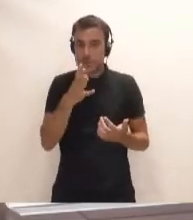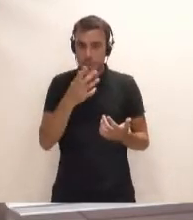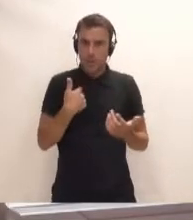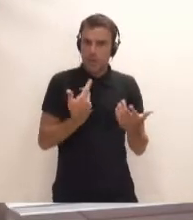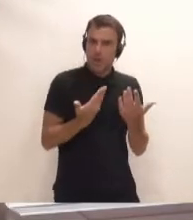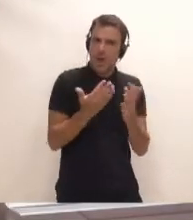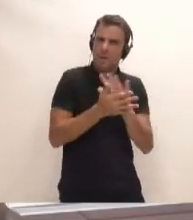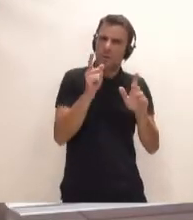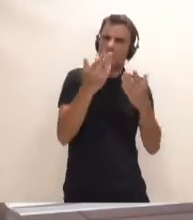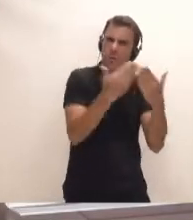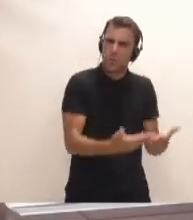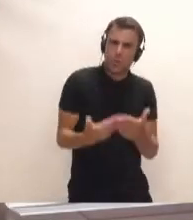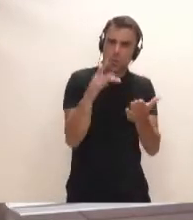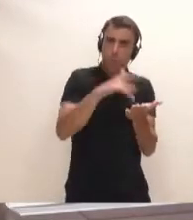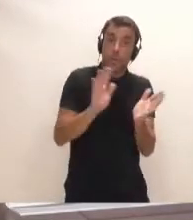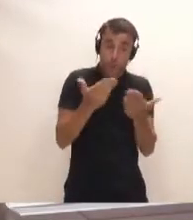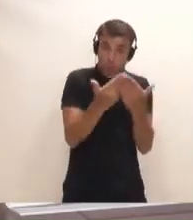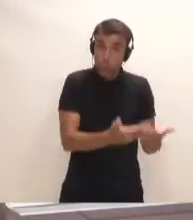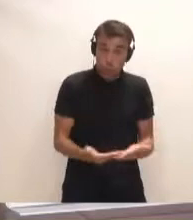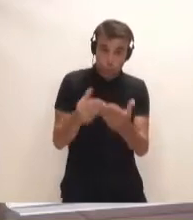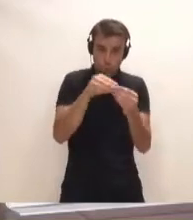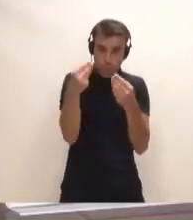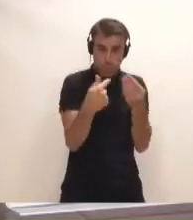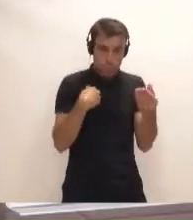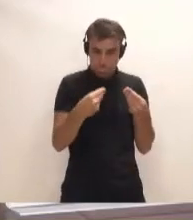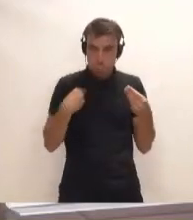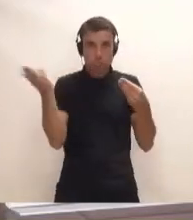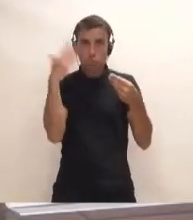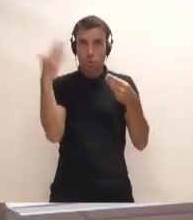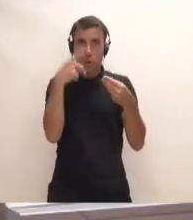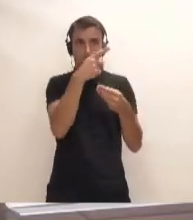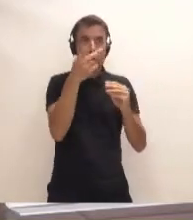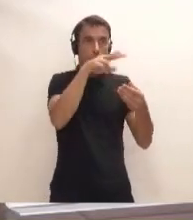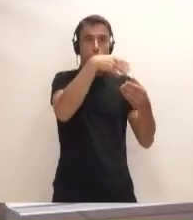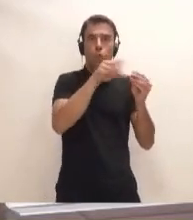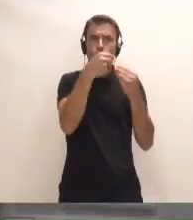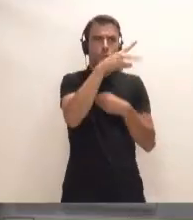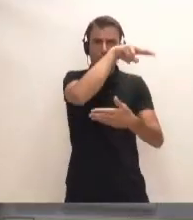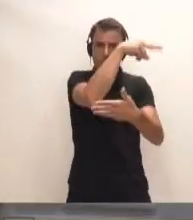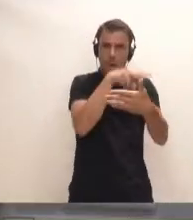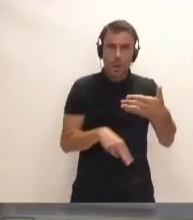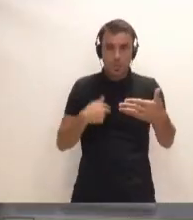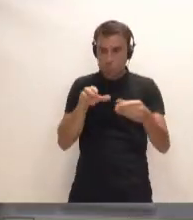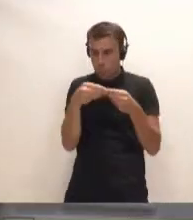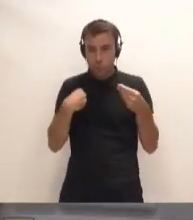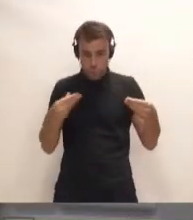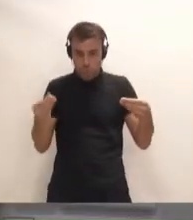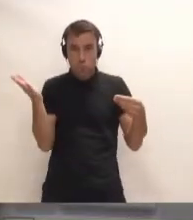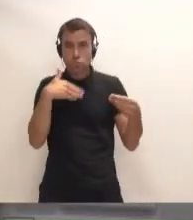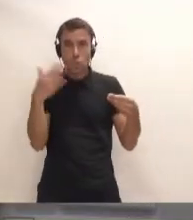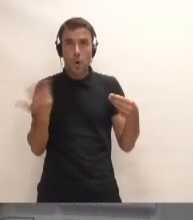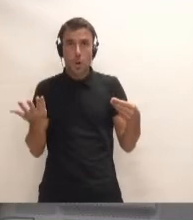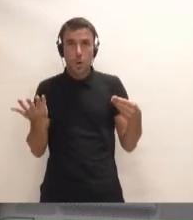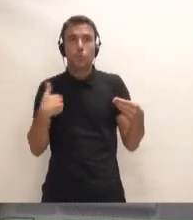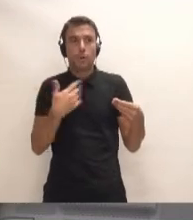que por cierto, nosotras no tenemos en nuestra mano ese documento que usted ha leído, a lo mejor sería interesante